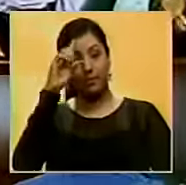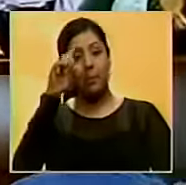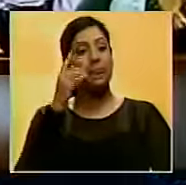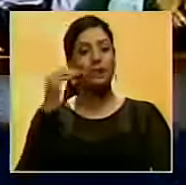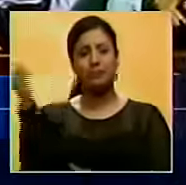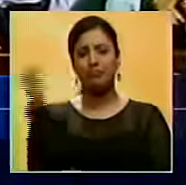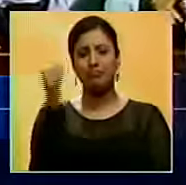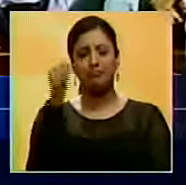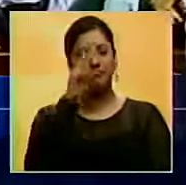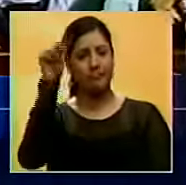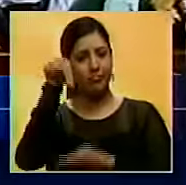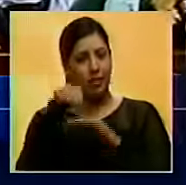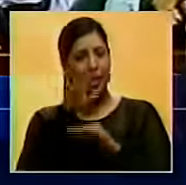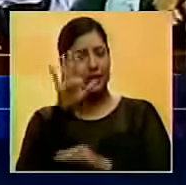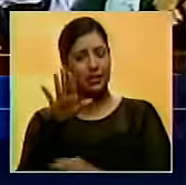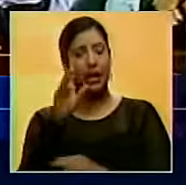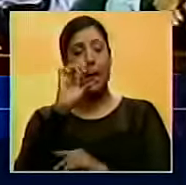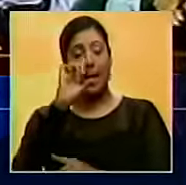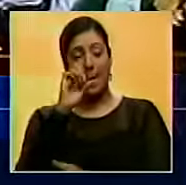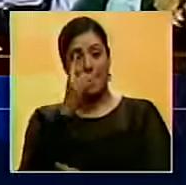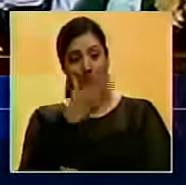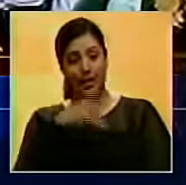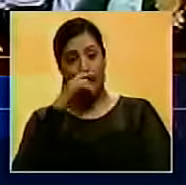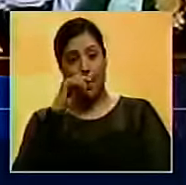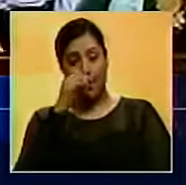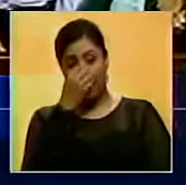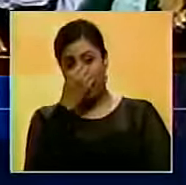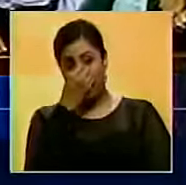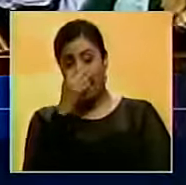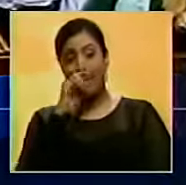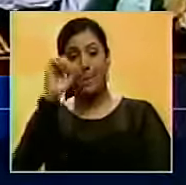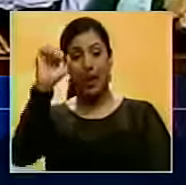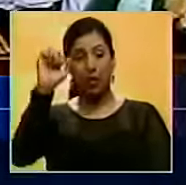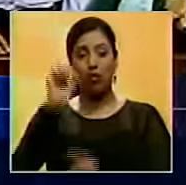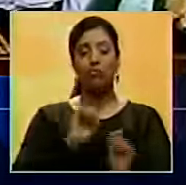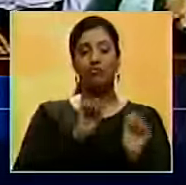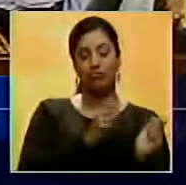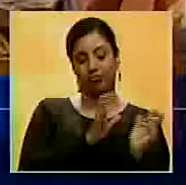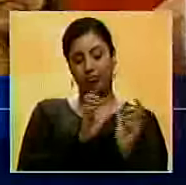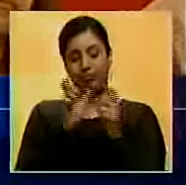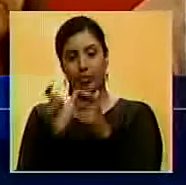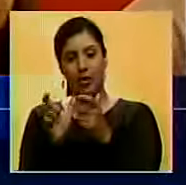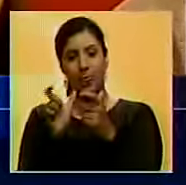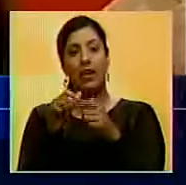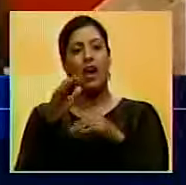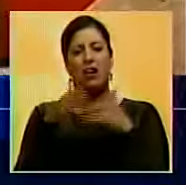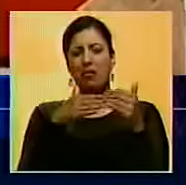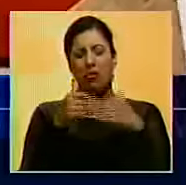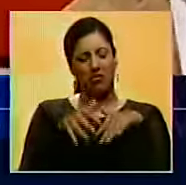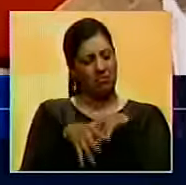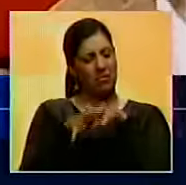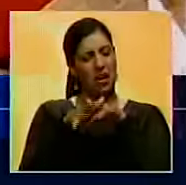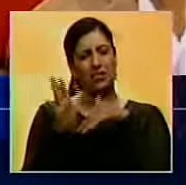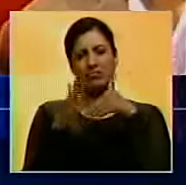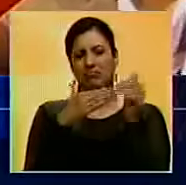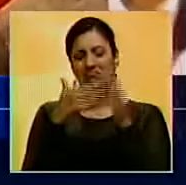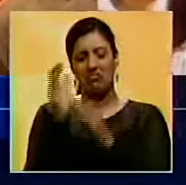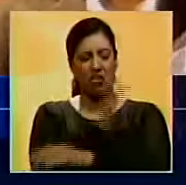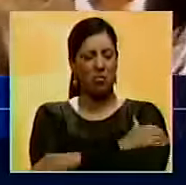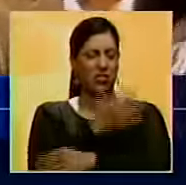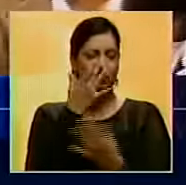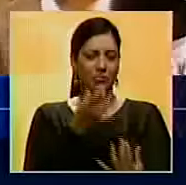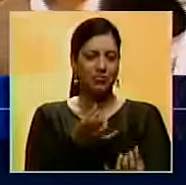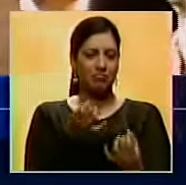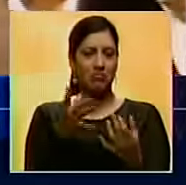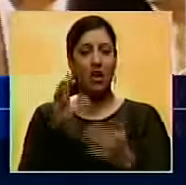al desacato de la Asamblea Nacional, el primer mandatario decretará en Gaceta el traslado, desestimó las marchas convocadas por la oposición